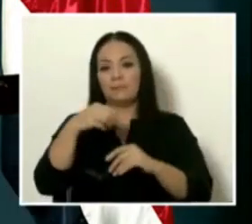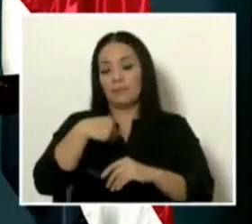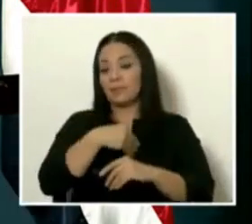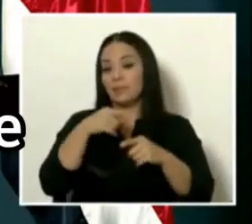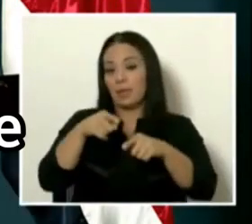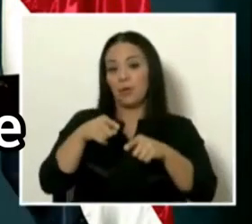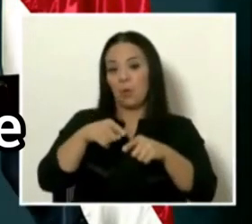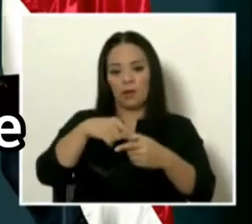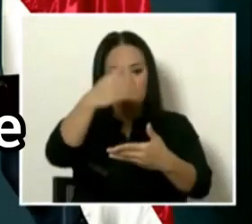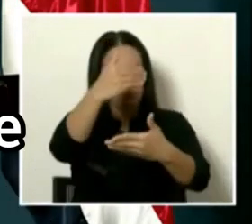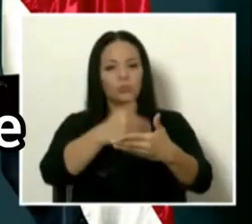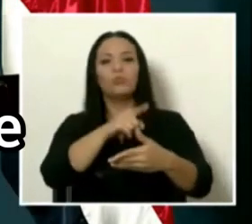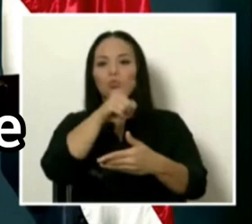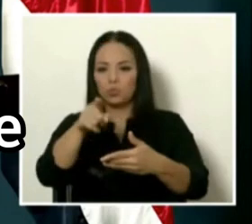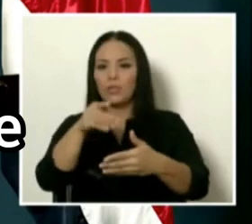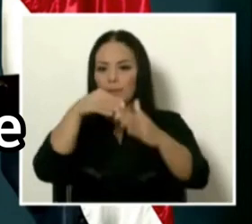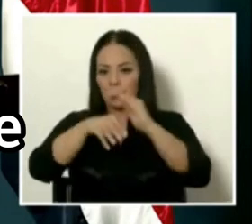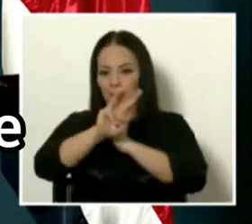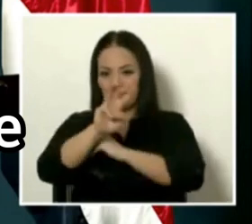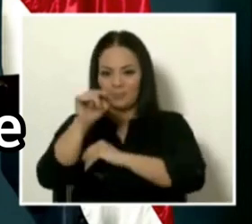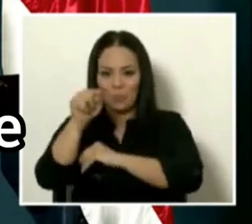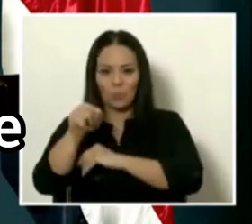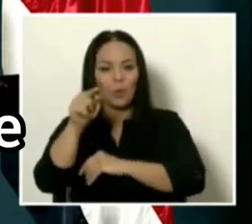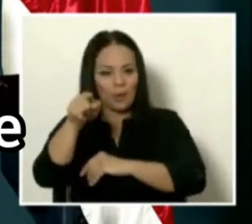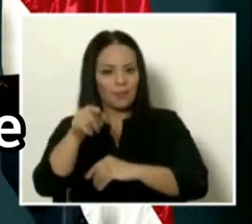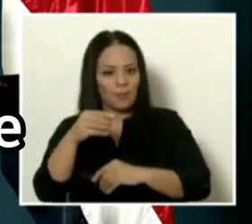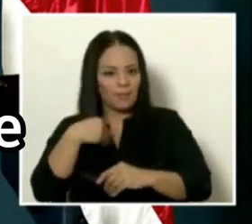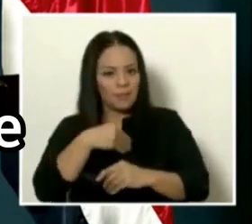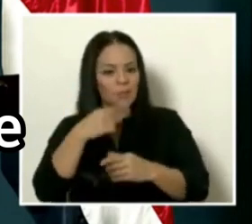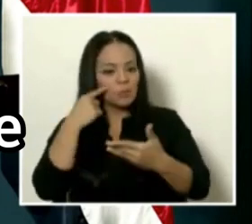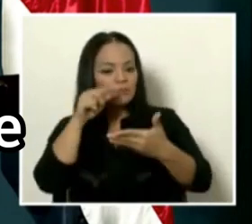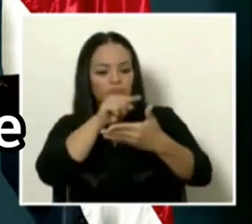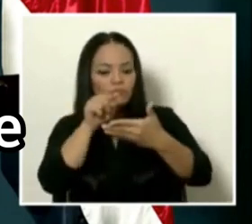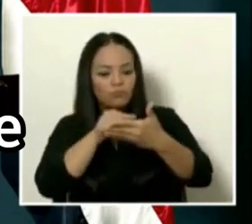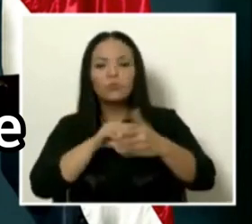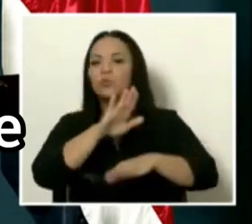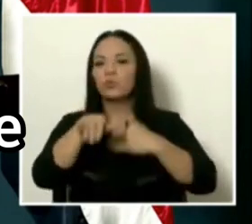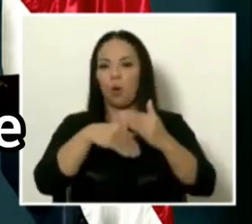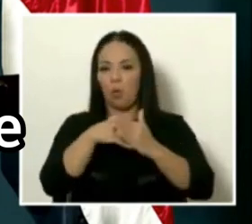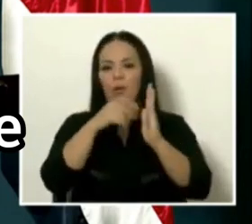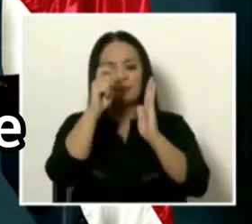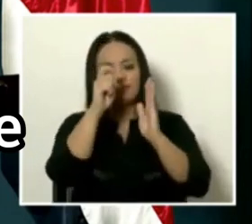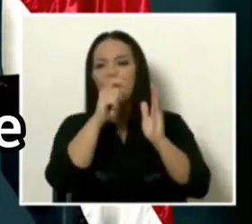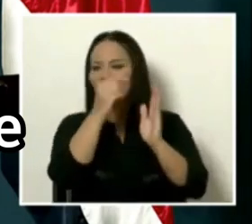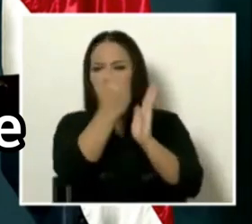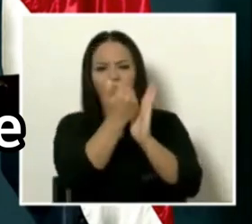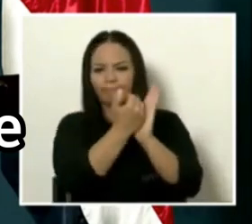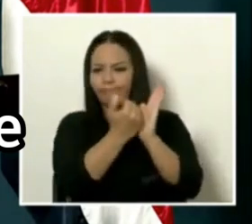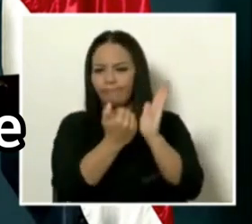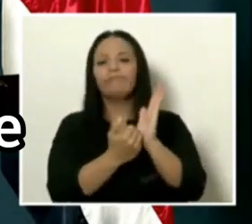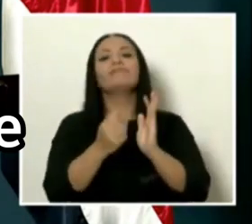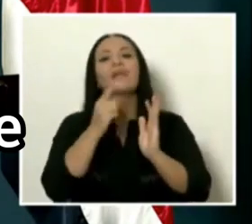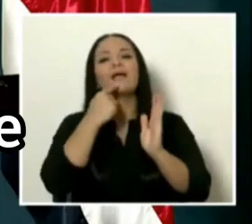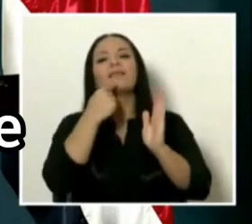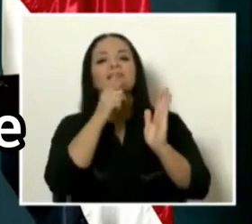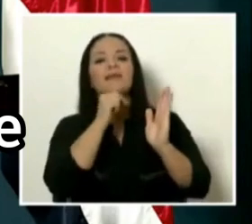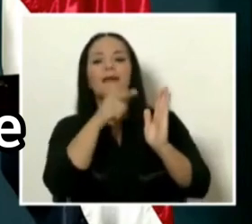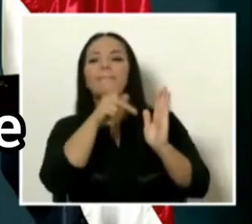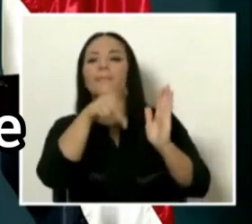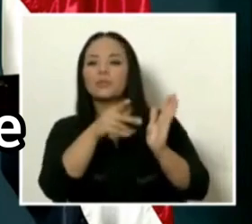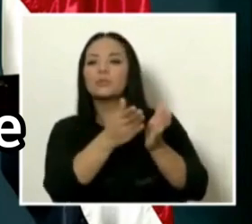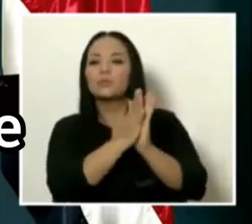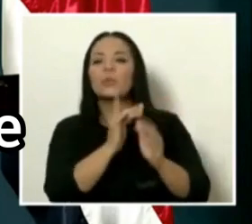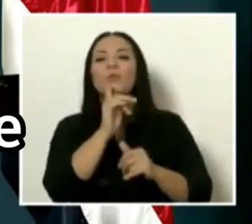informe completo, detallado, que cualquiera puede ver, y que para cada cuello trae quién lo solicitó, quién lo expuso,